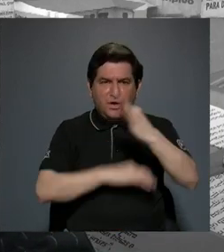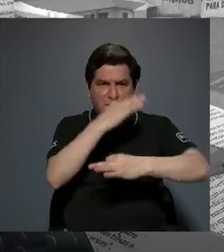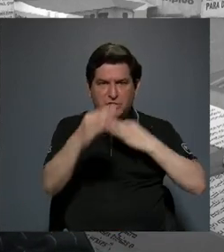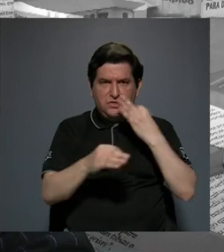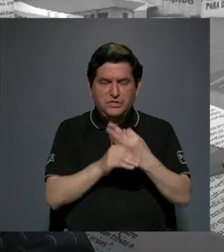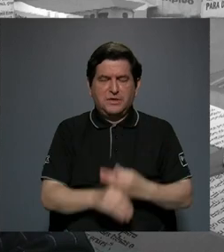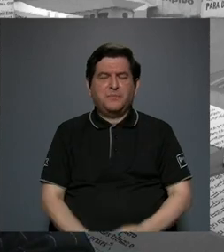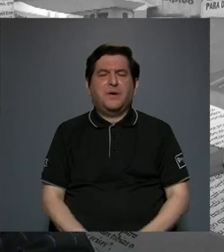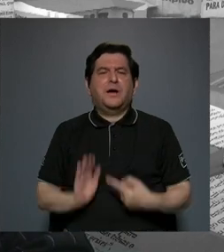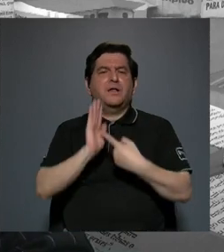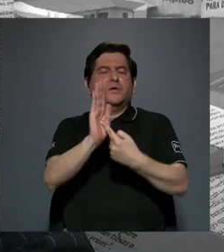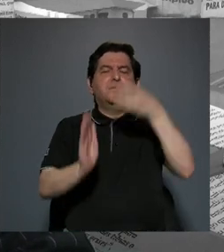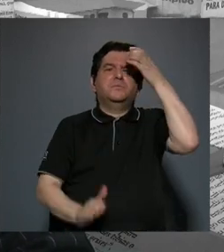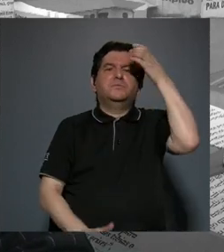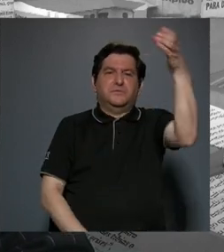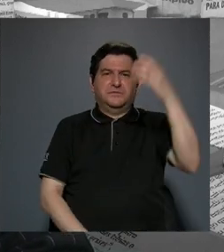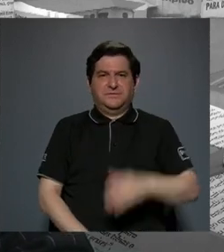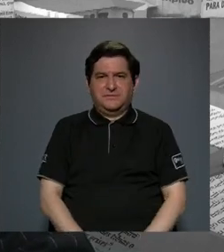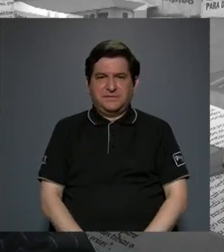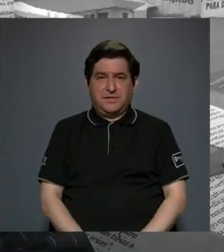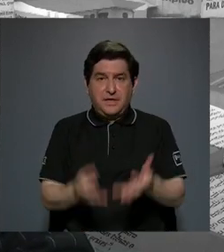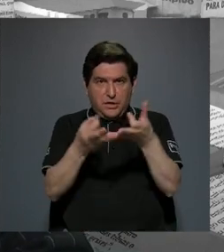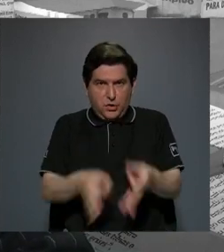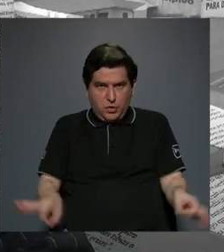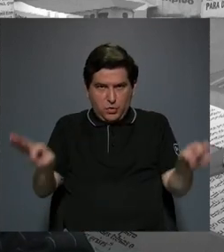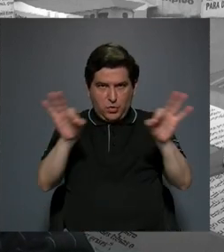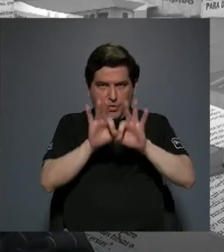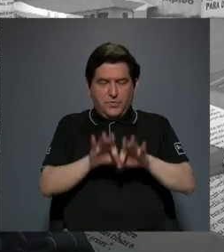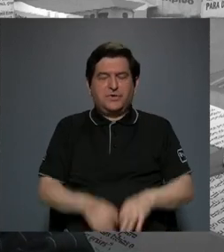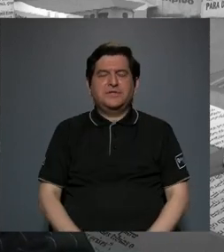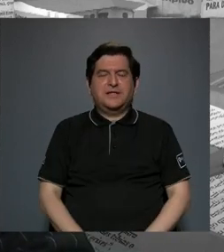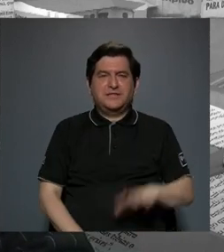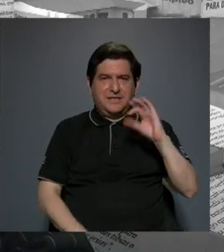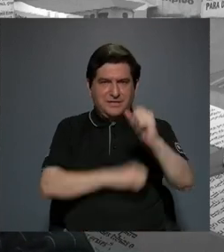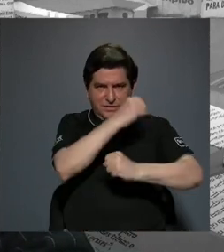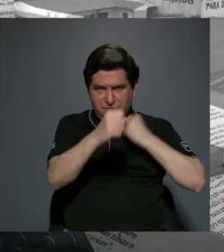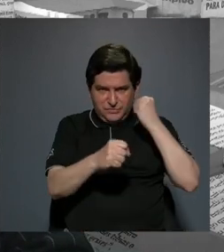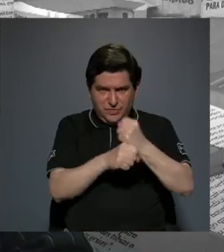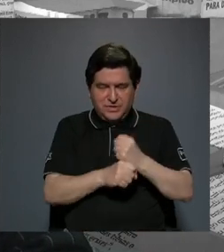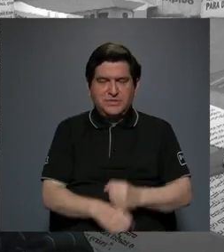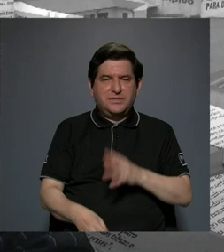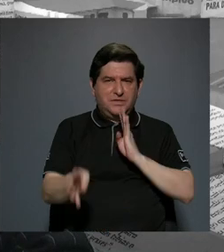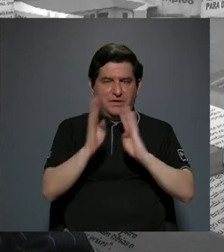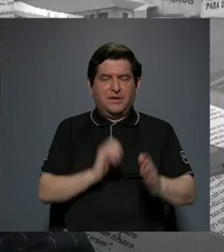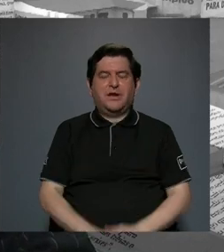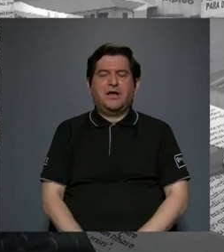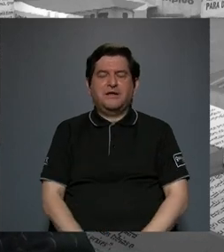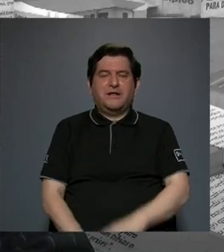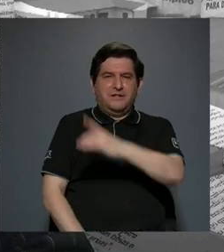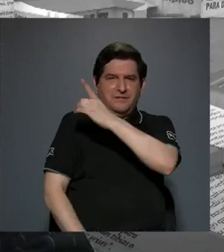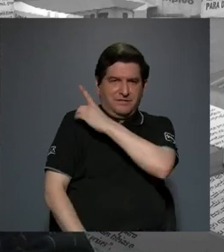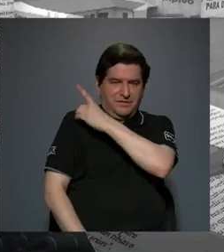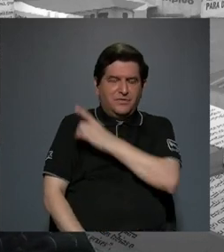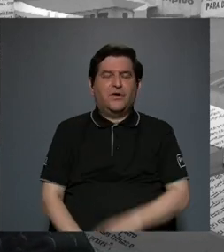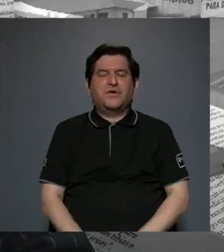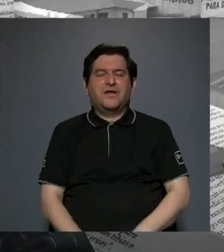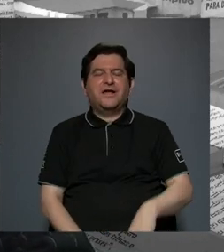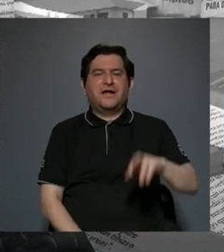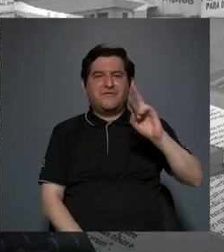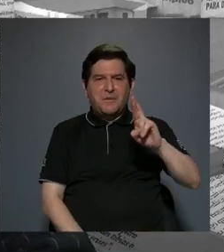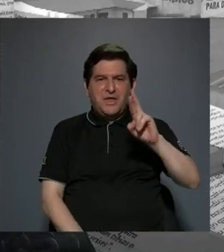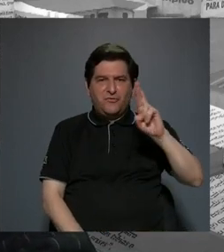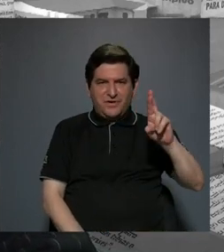tipo de manifestaciones culturales. Lo que importa sobre este aniversario lo conversaremos con el maestro Ramiro